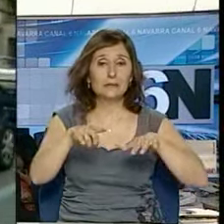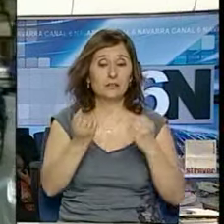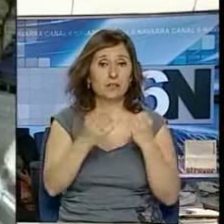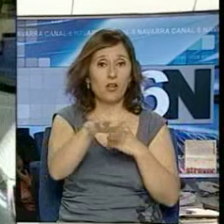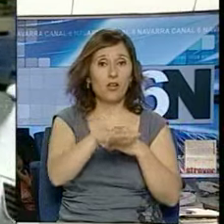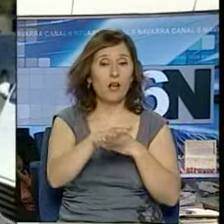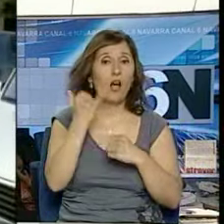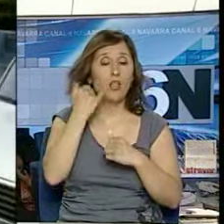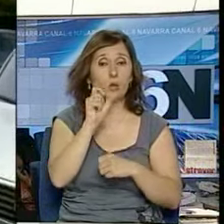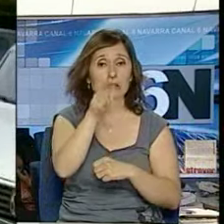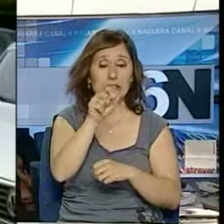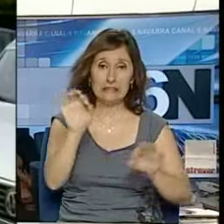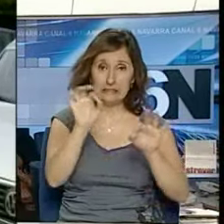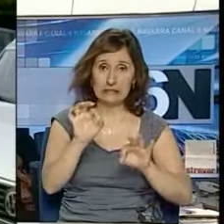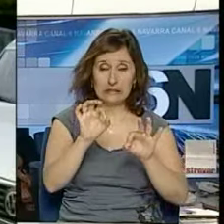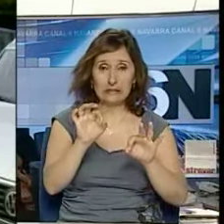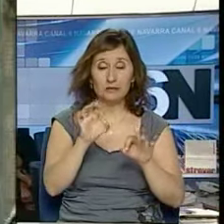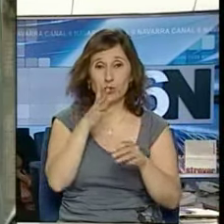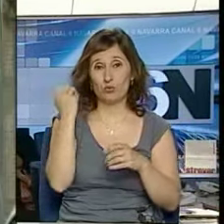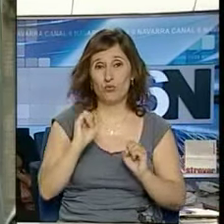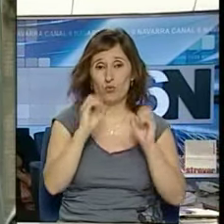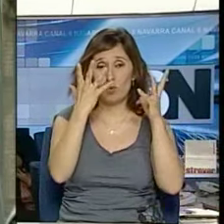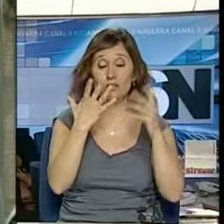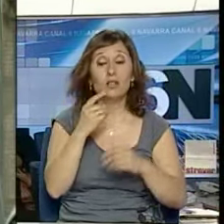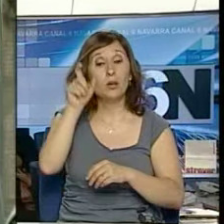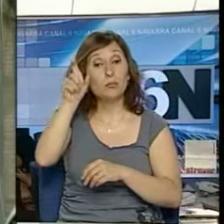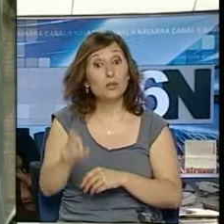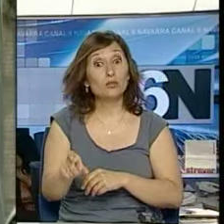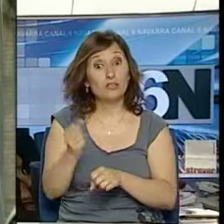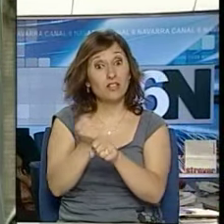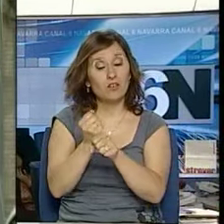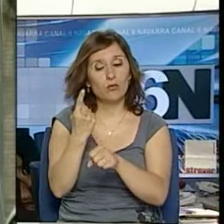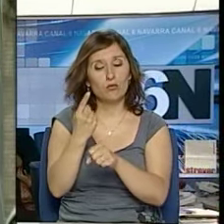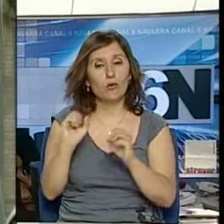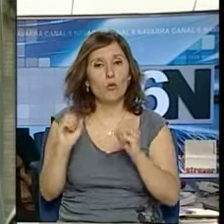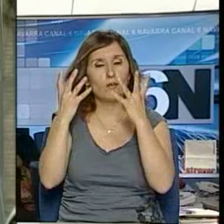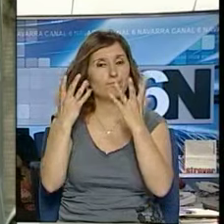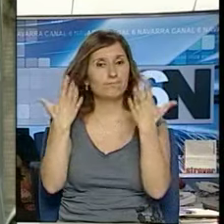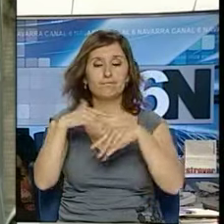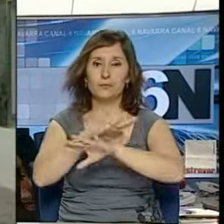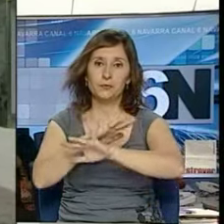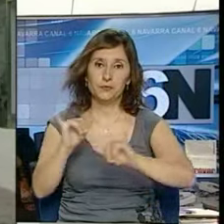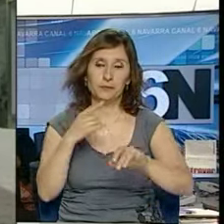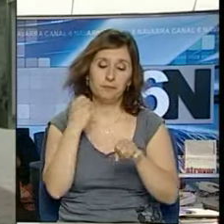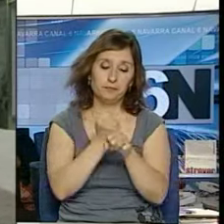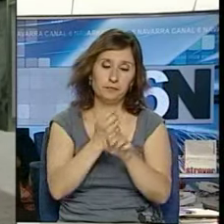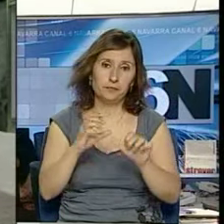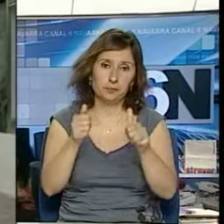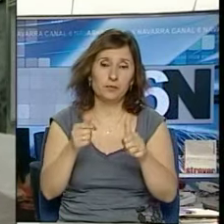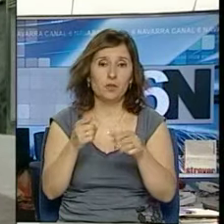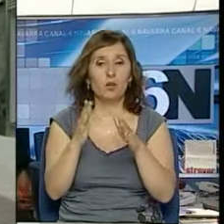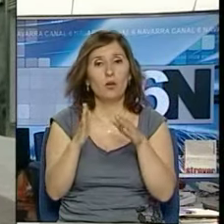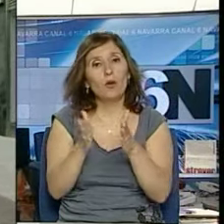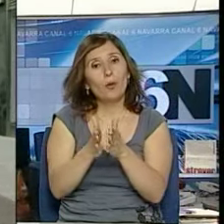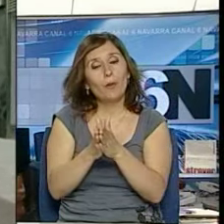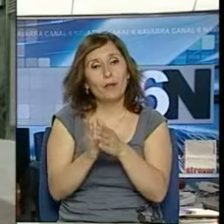Esto se debe a que uno de los trabajadores que se encontraba en huelga ha decidido volver de nuevo a la actividad laboral y desmarcarse de sus